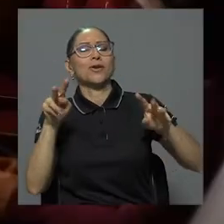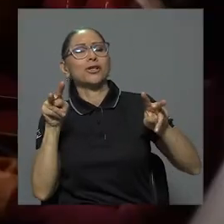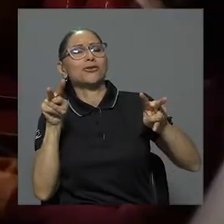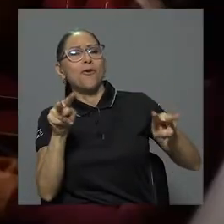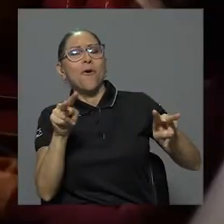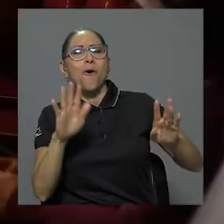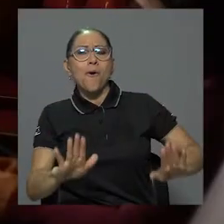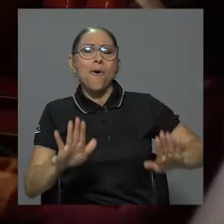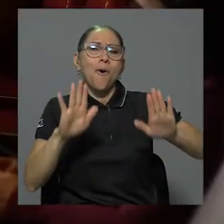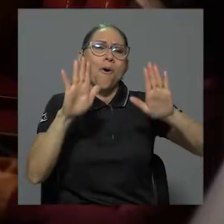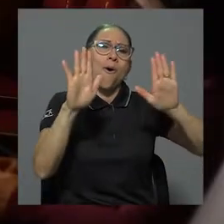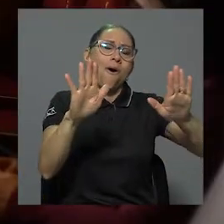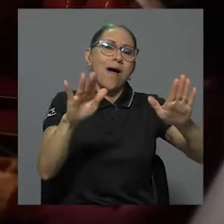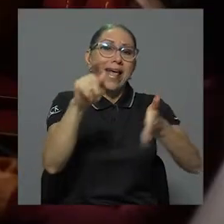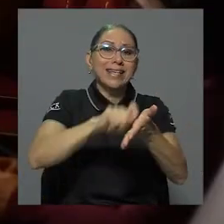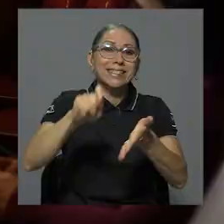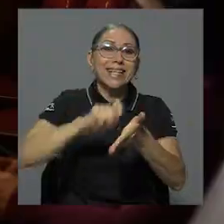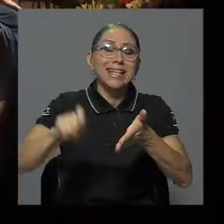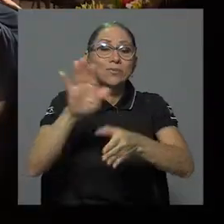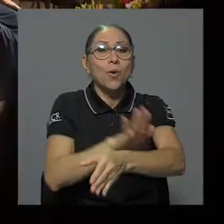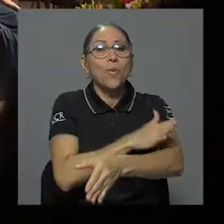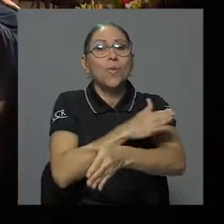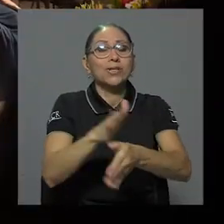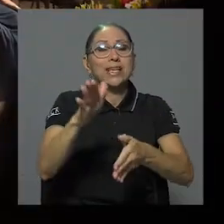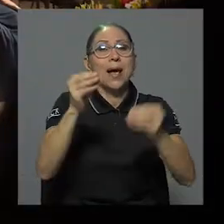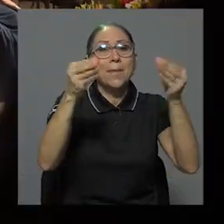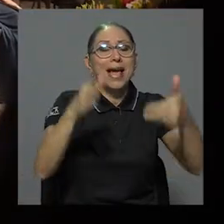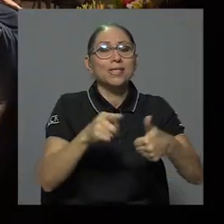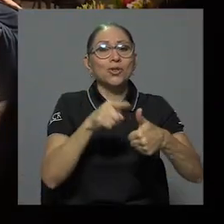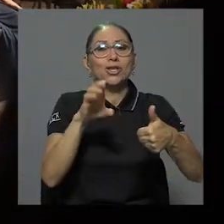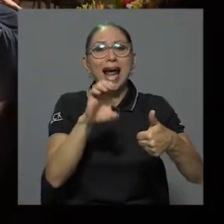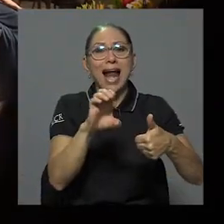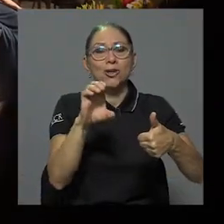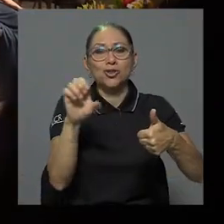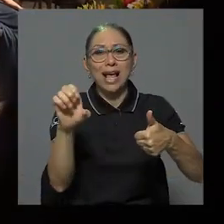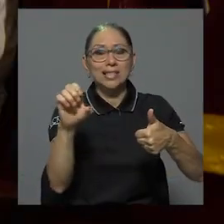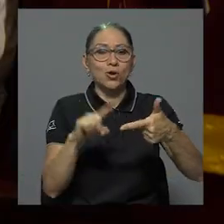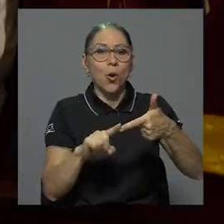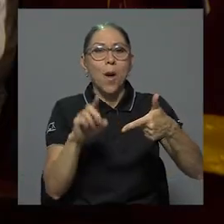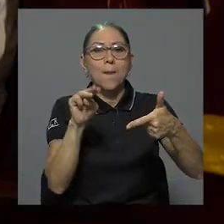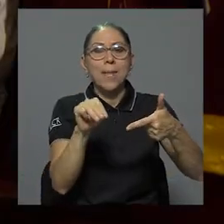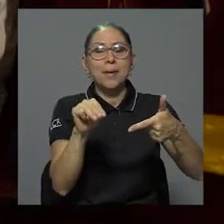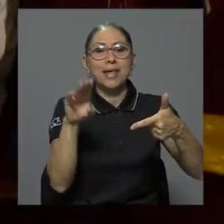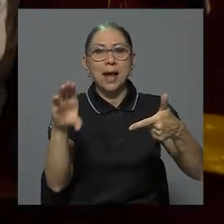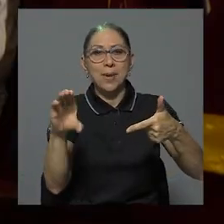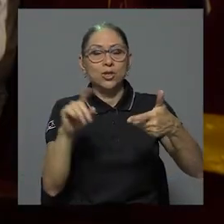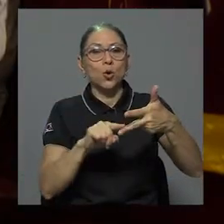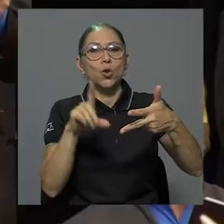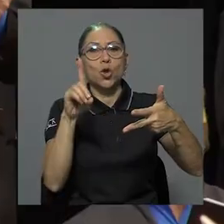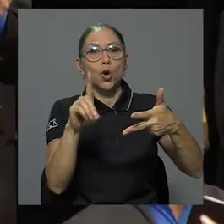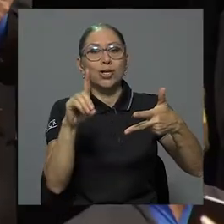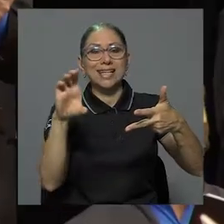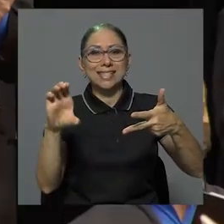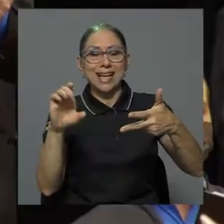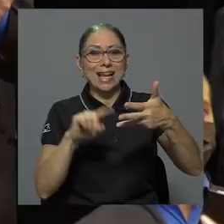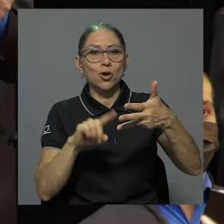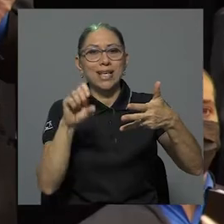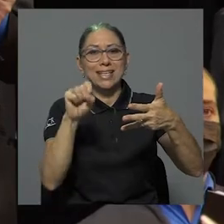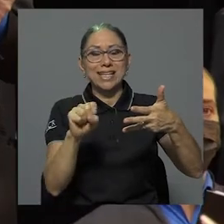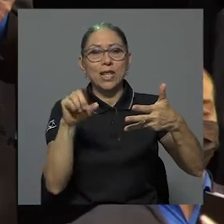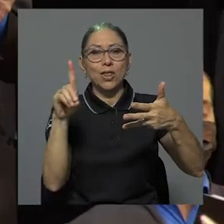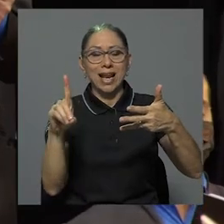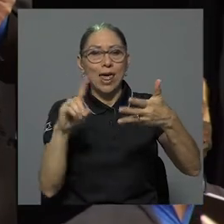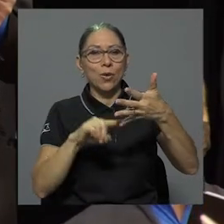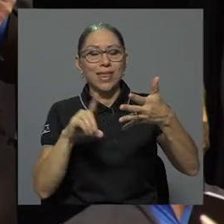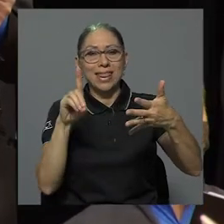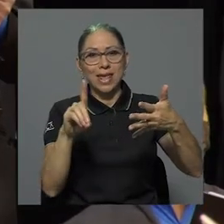conformado por obras de los maestros Carlos Castro, Marvin Camacho, Dolores Castegnaro, Sergio Delgado y